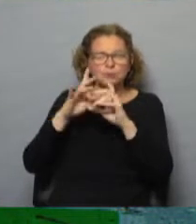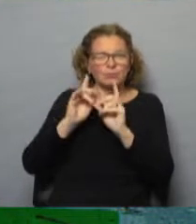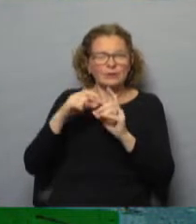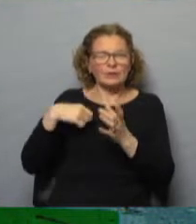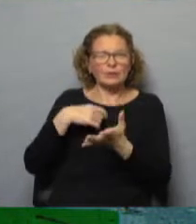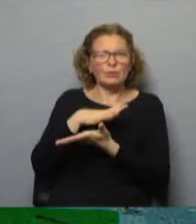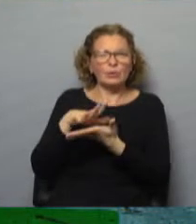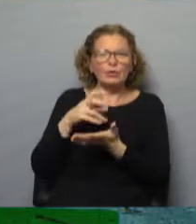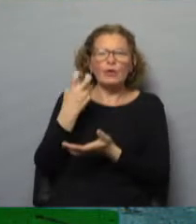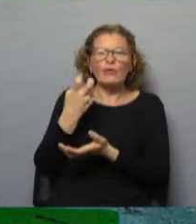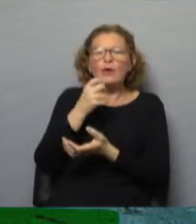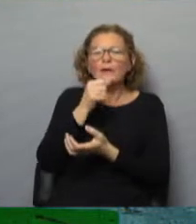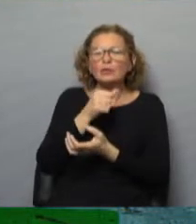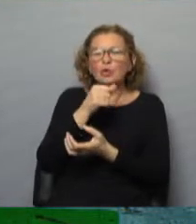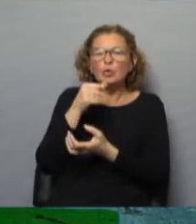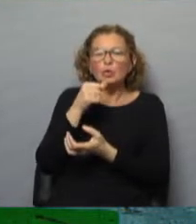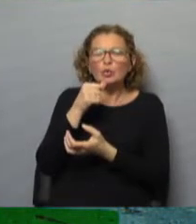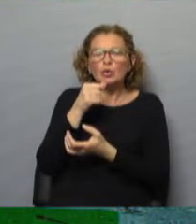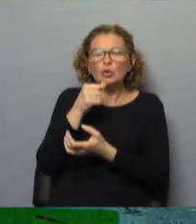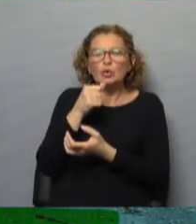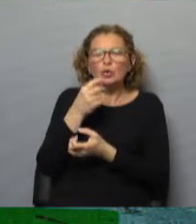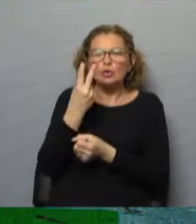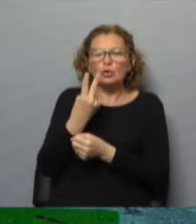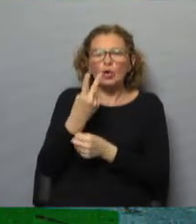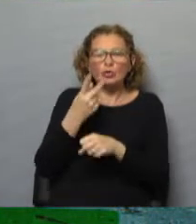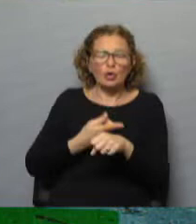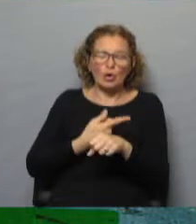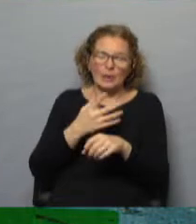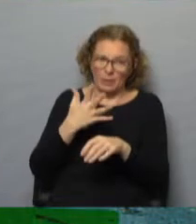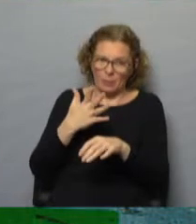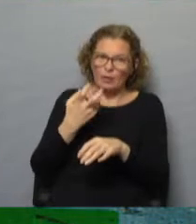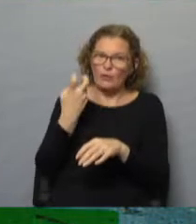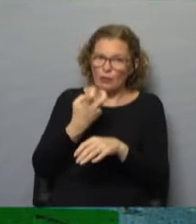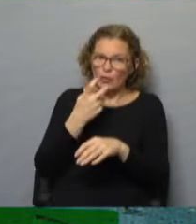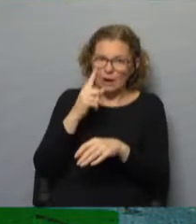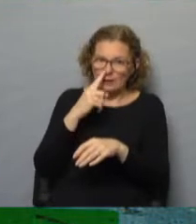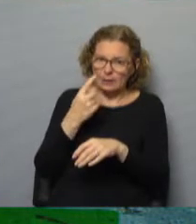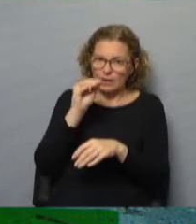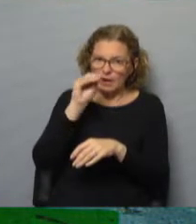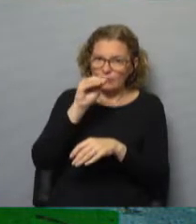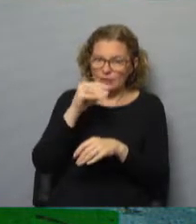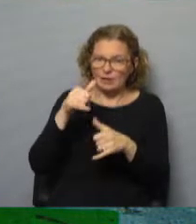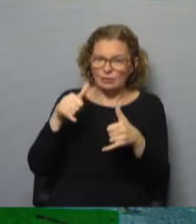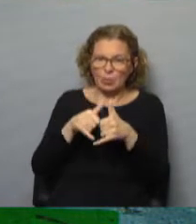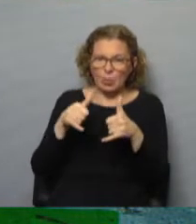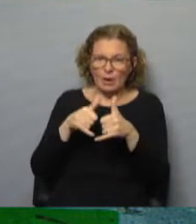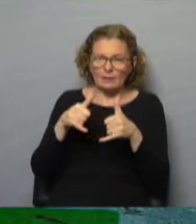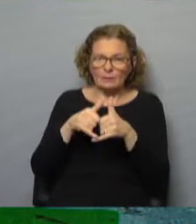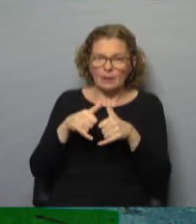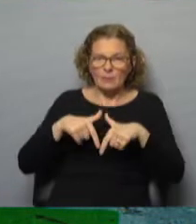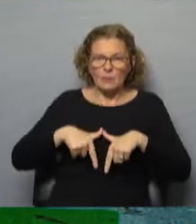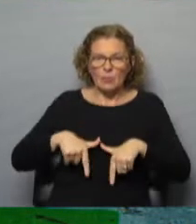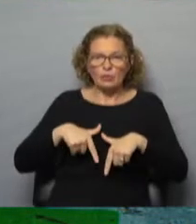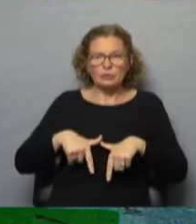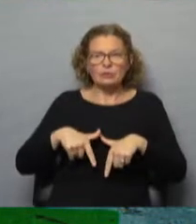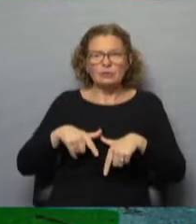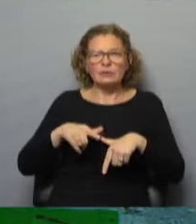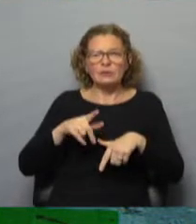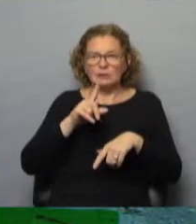cuando se dan se solucionan en el entorno de las dos horas, más o menos, avisando al WhatsApp de Montevideo Limpieza que